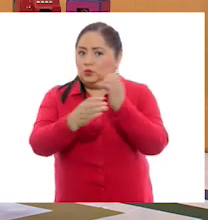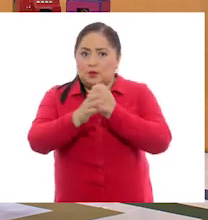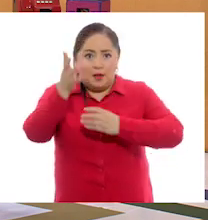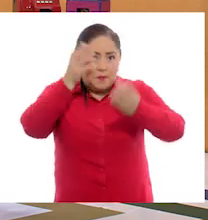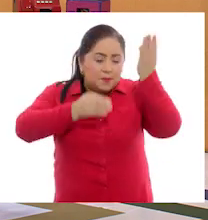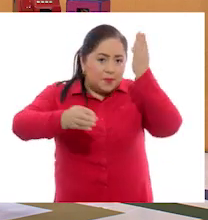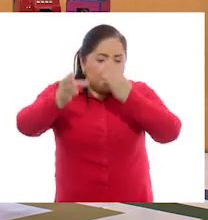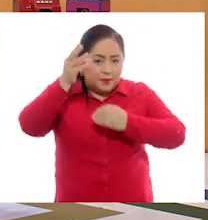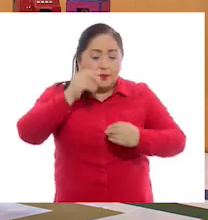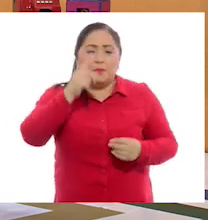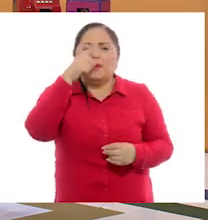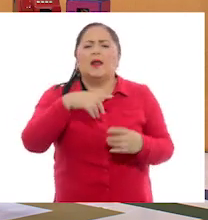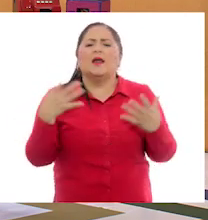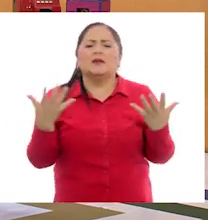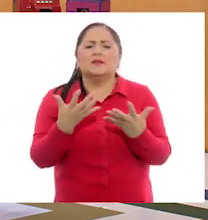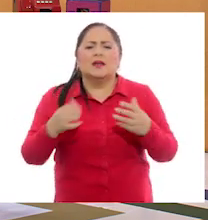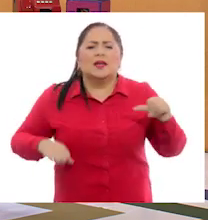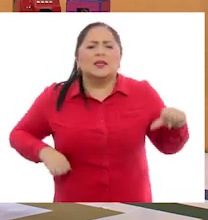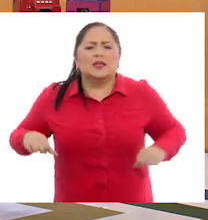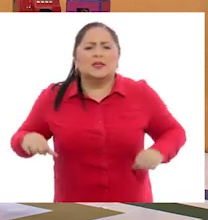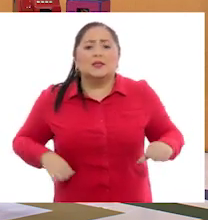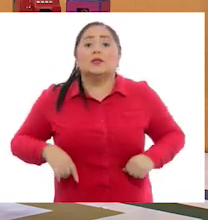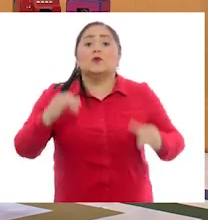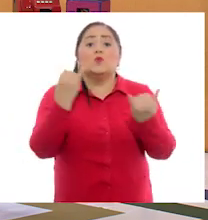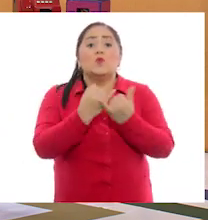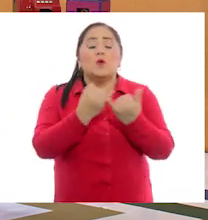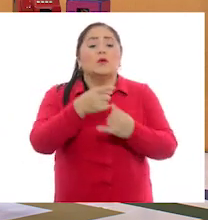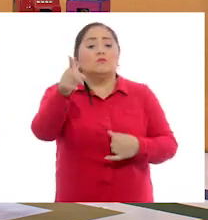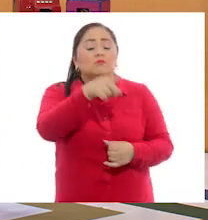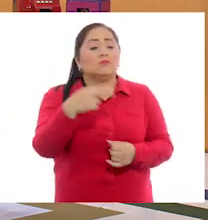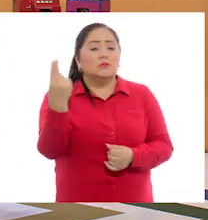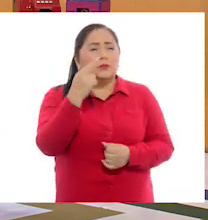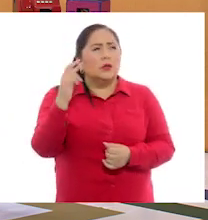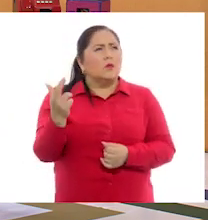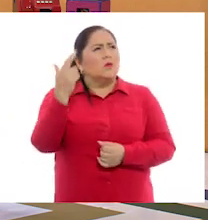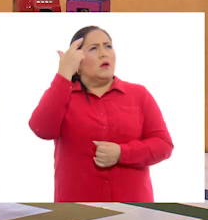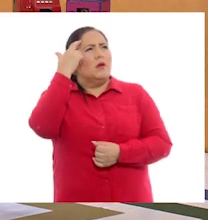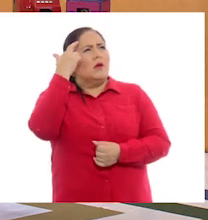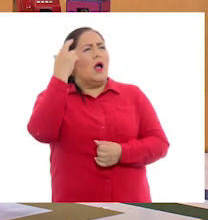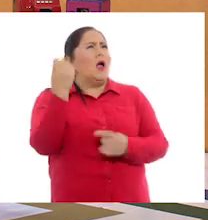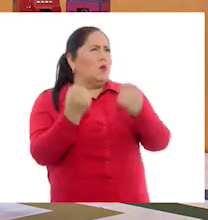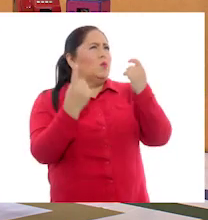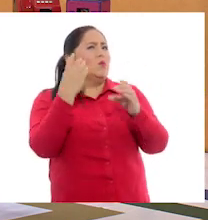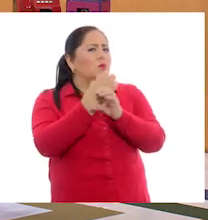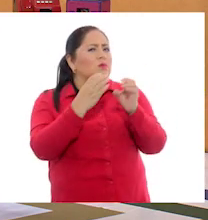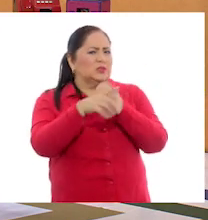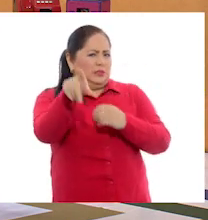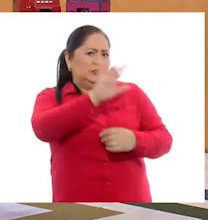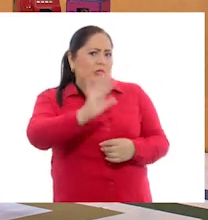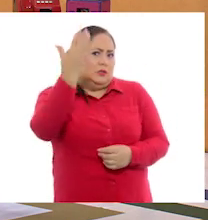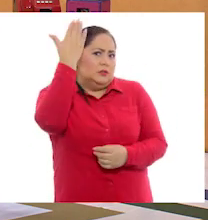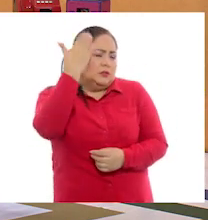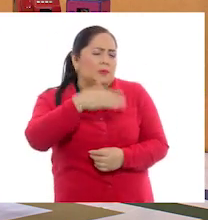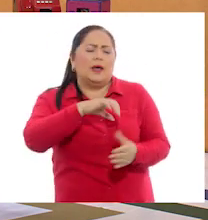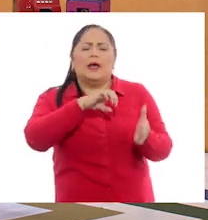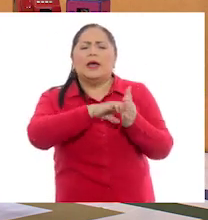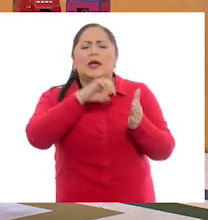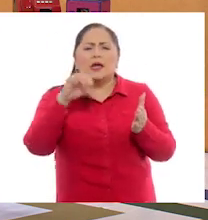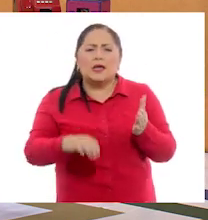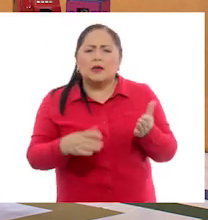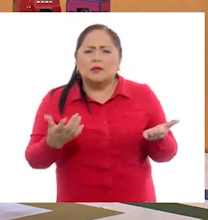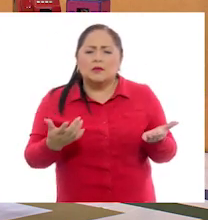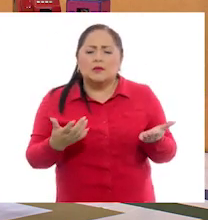Para poder realizar las actividades, también va a ser necesario que recuerden algunas cosas que ustedes ya saben. Por ejemplo,